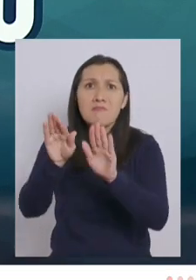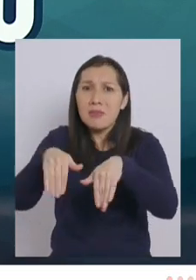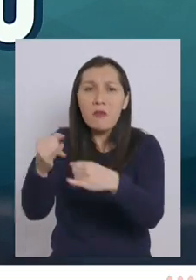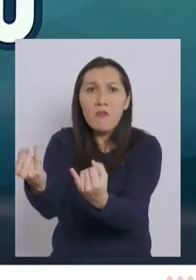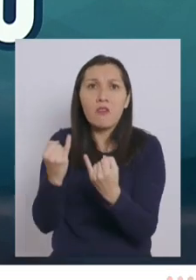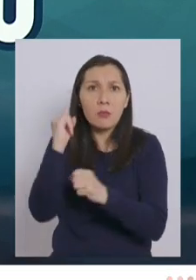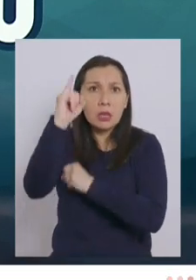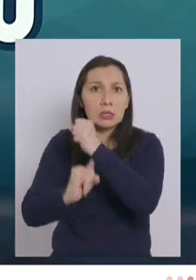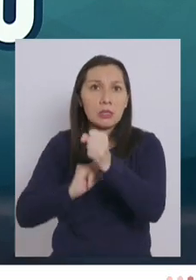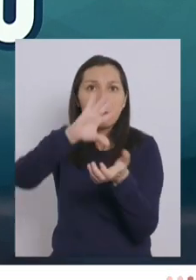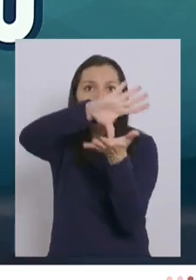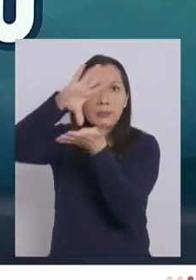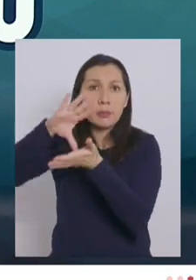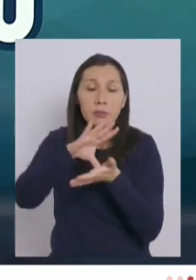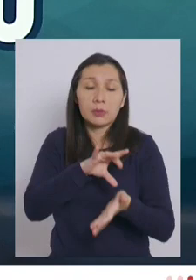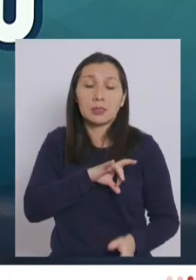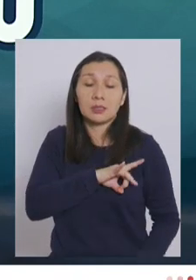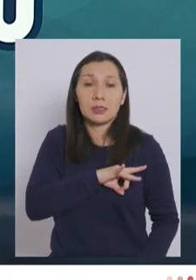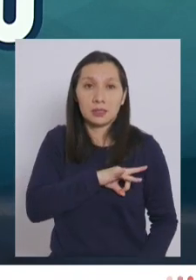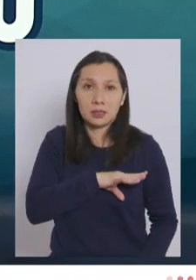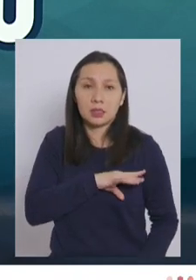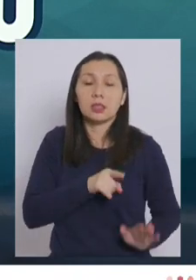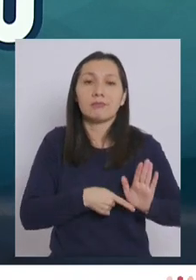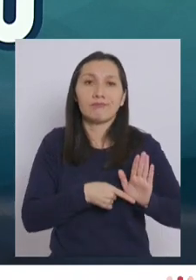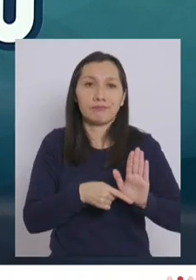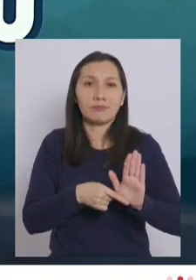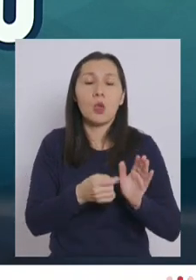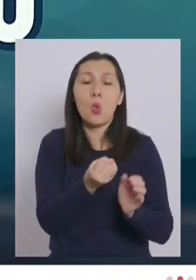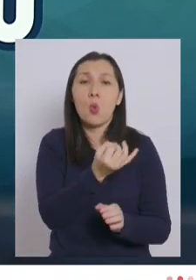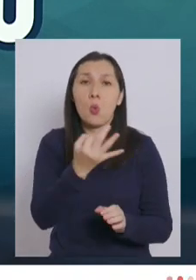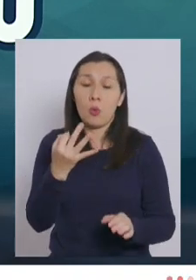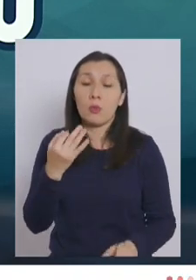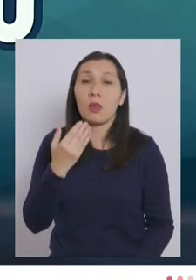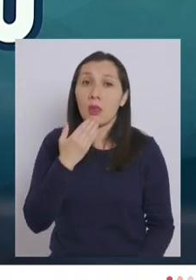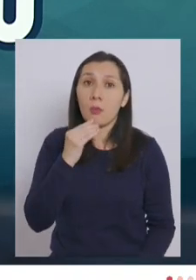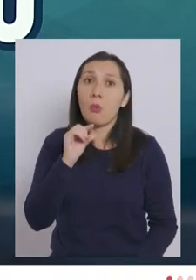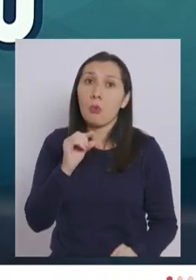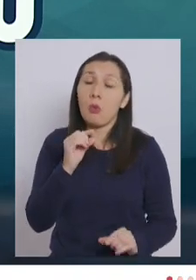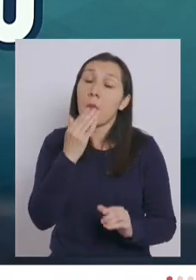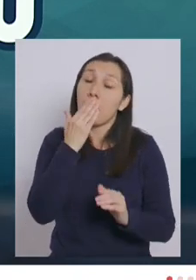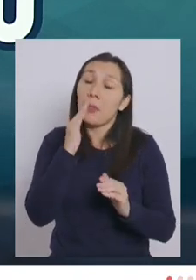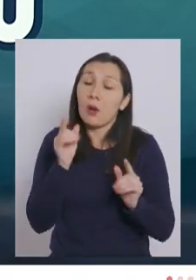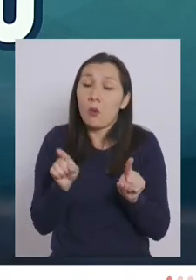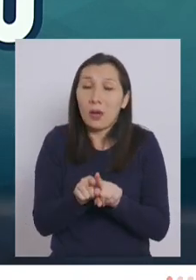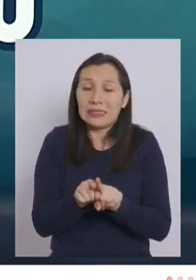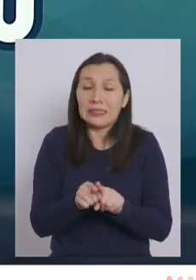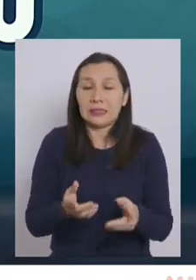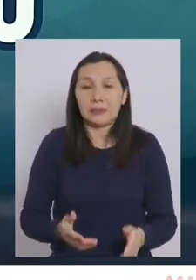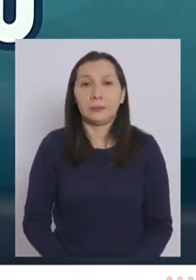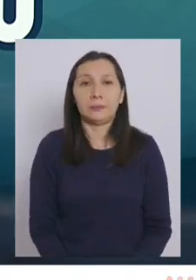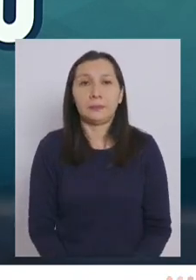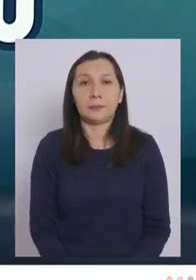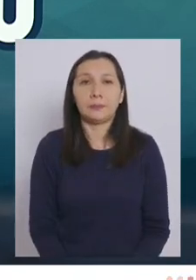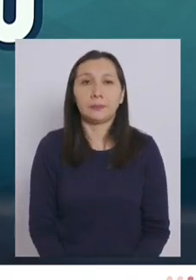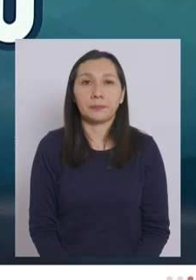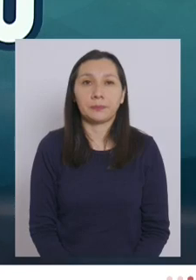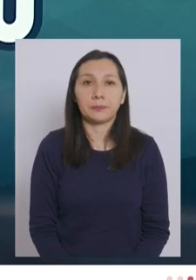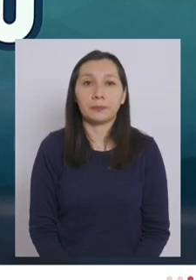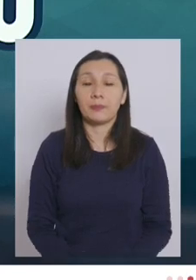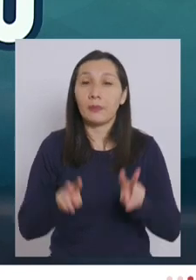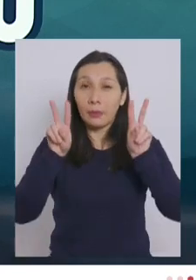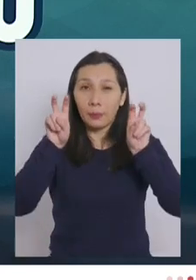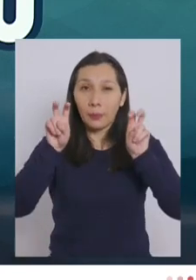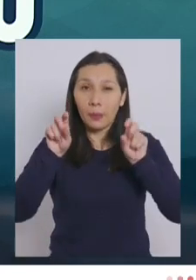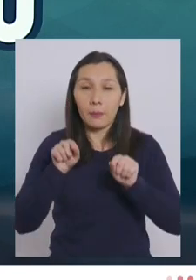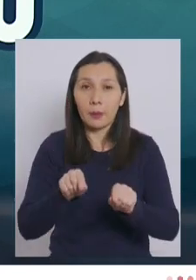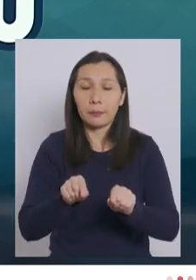de los cuales Chile ha mostrado cifras incluso un poquito mejor. respecto